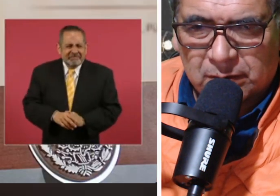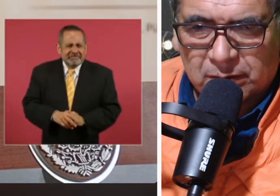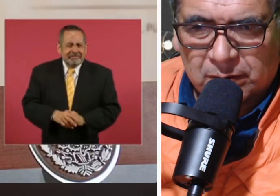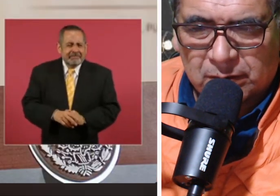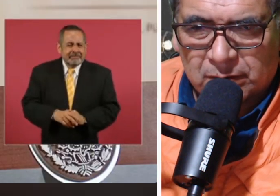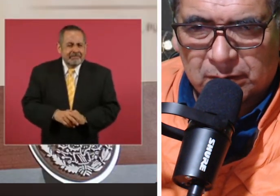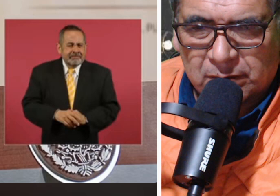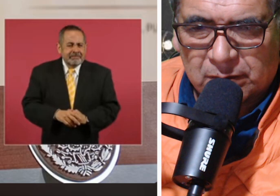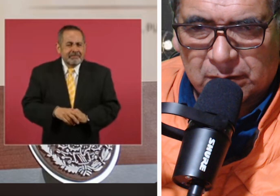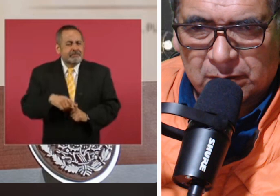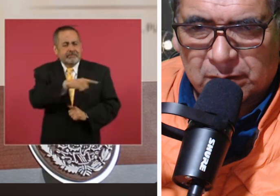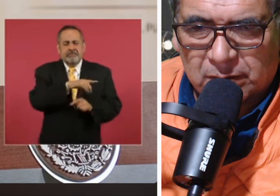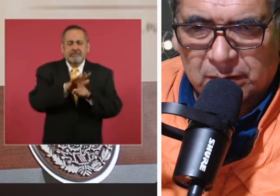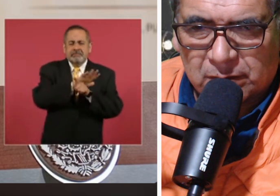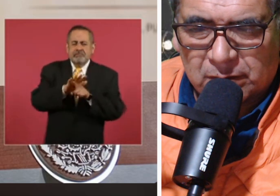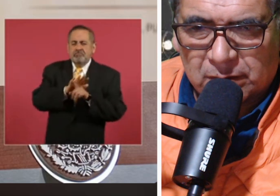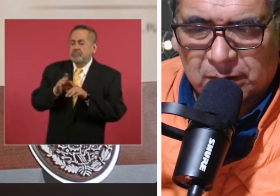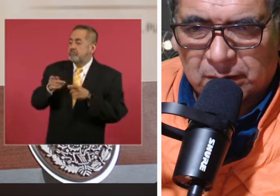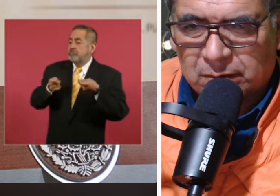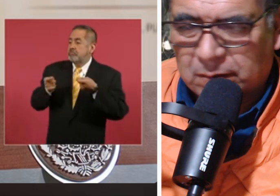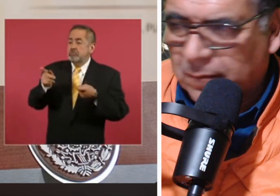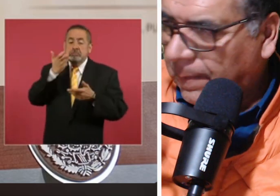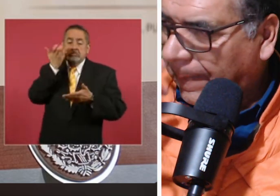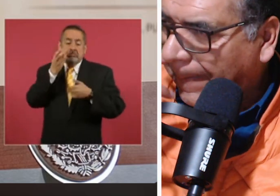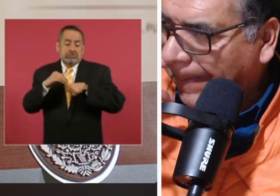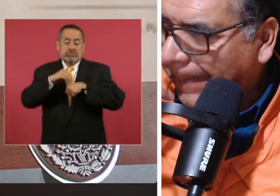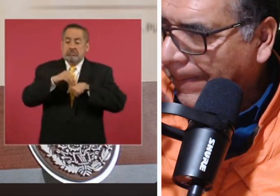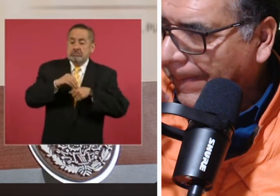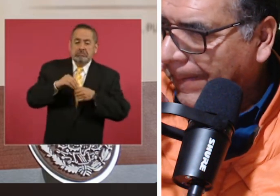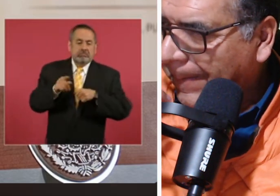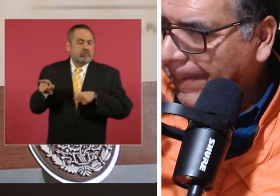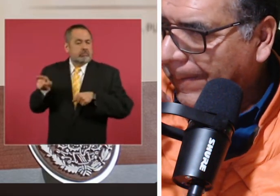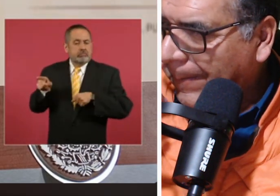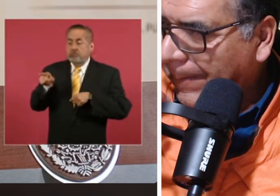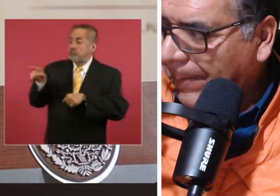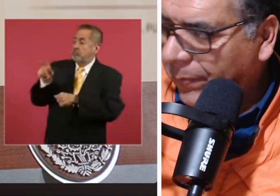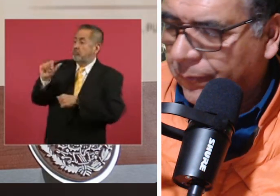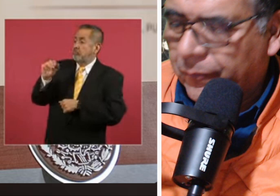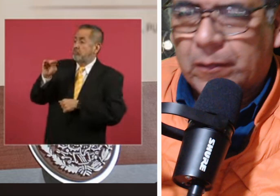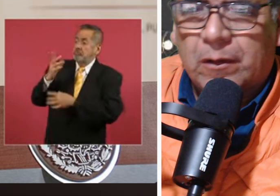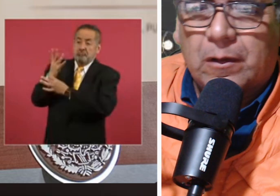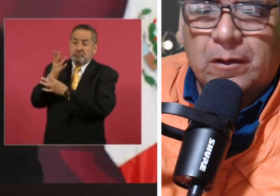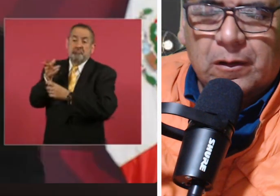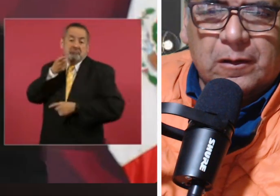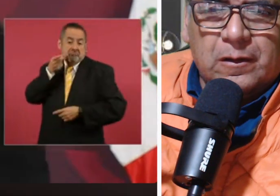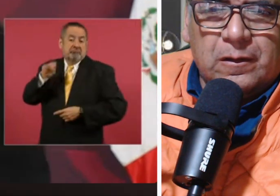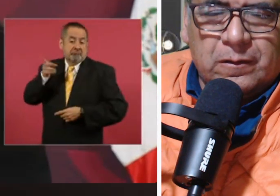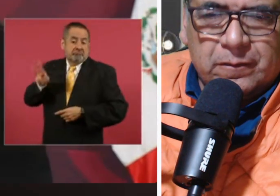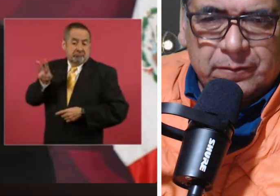manipularon de que yo estaba este sí